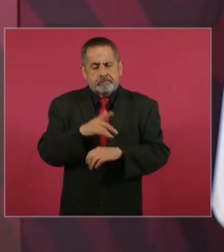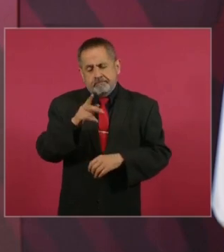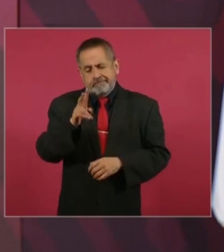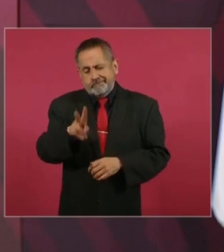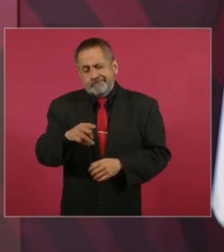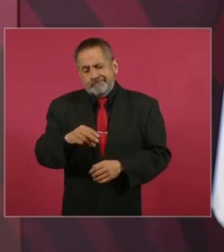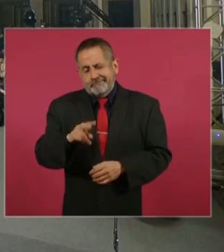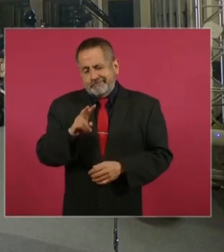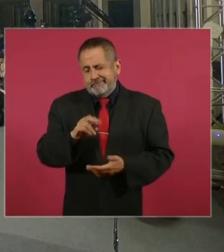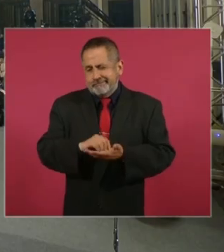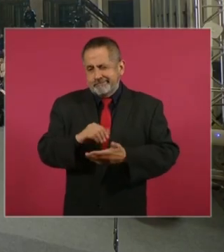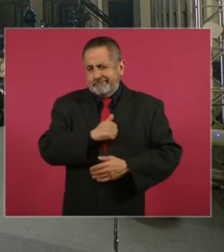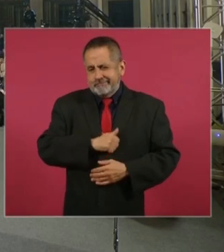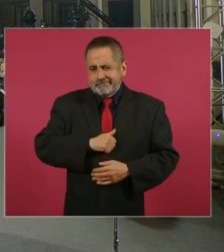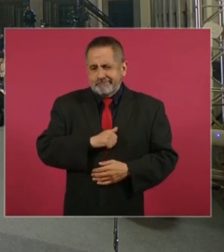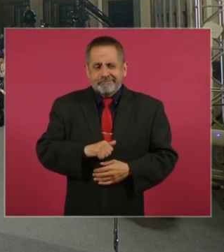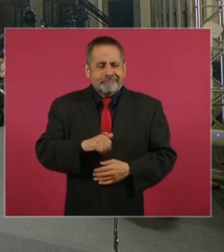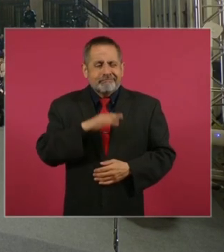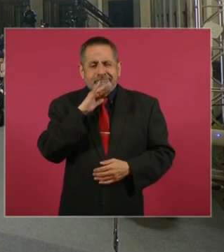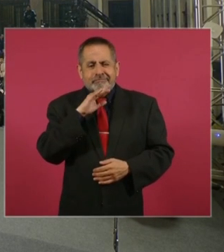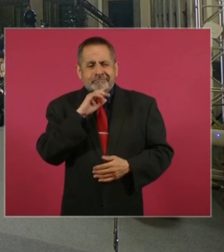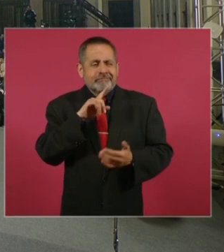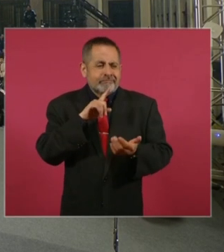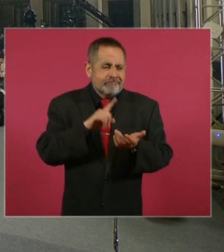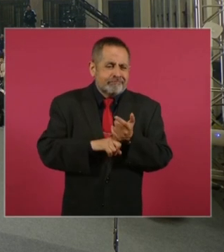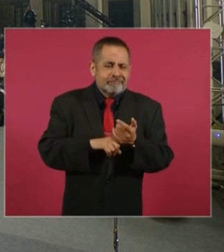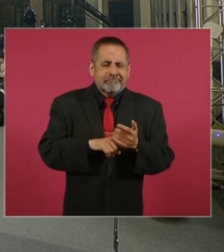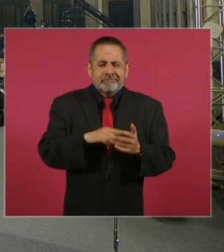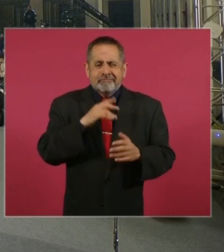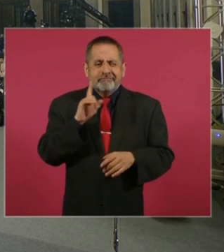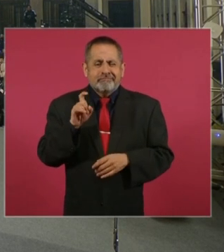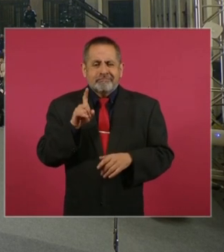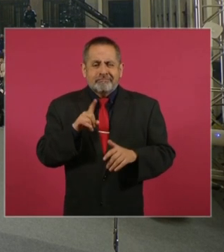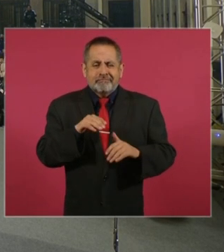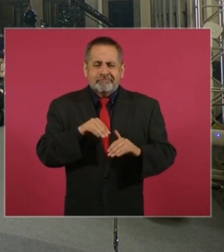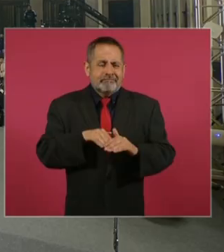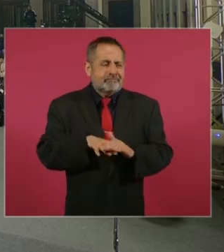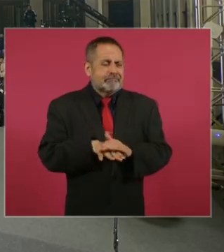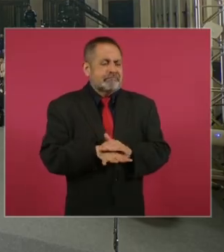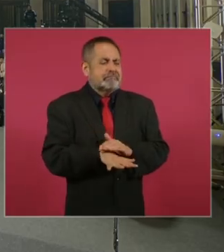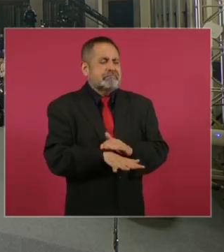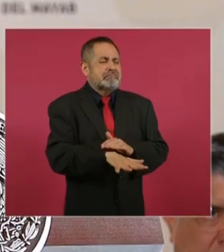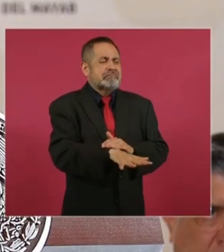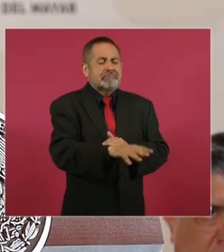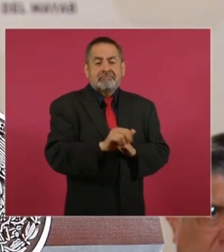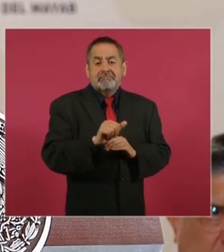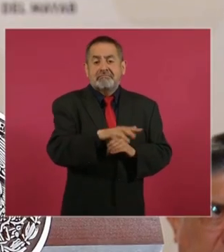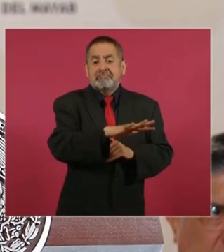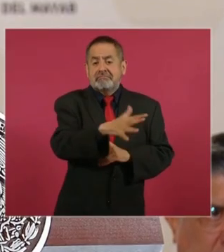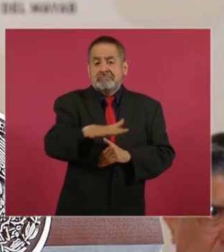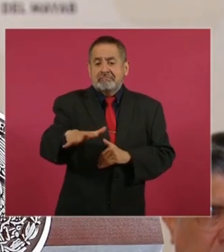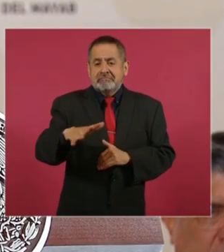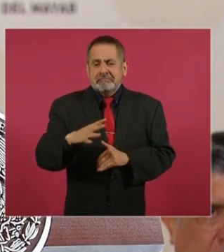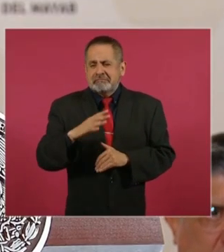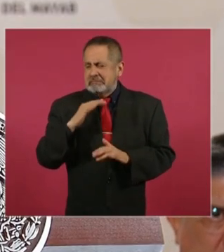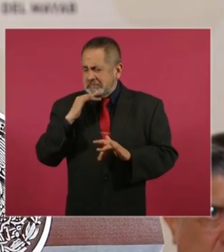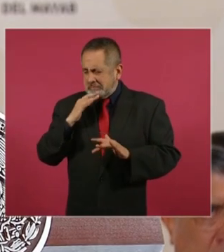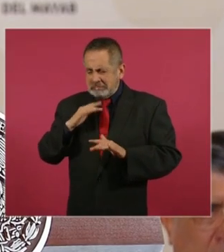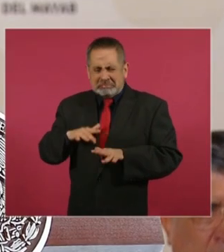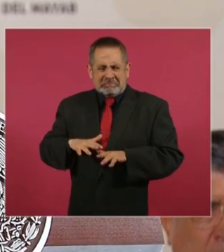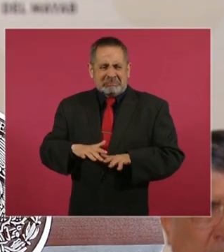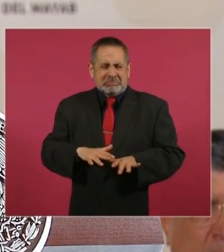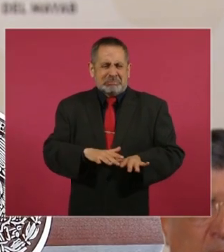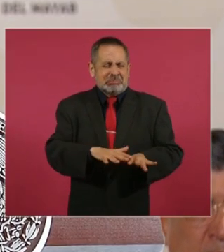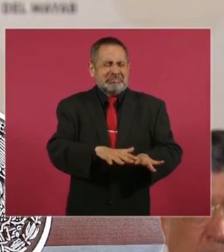lamentablemente las aguas negras al mar y ahora ya se está